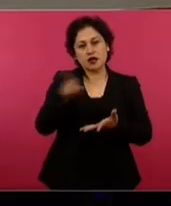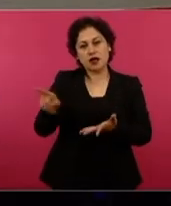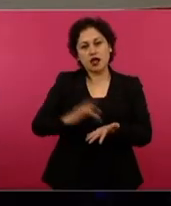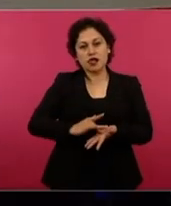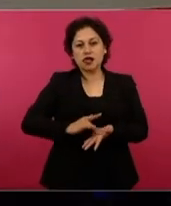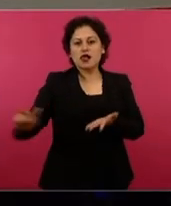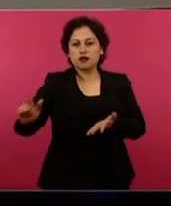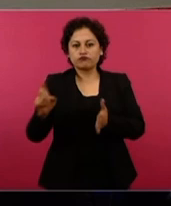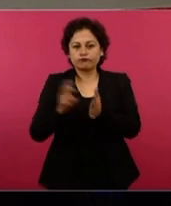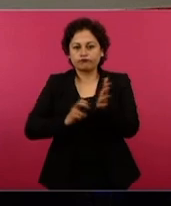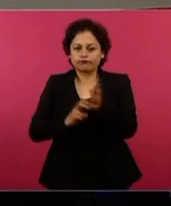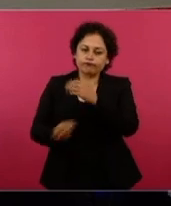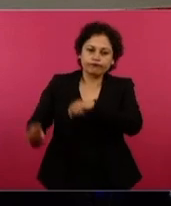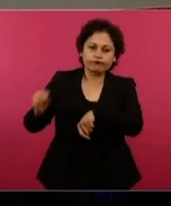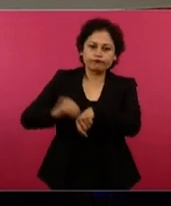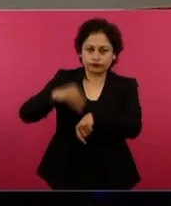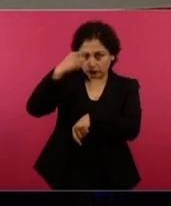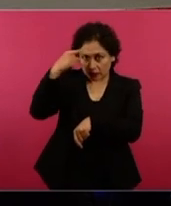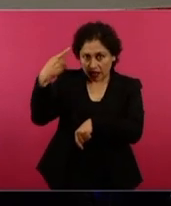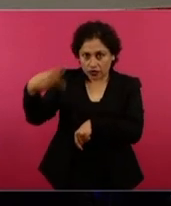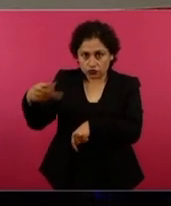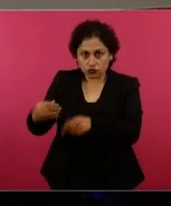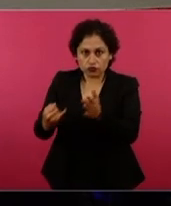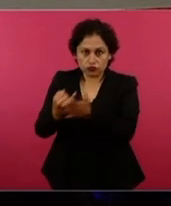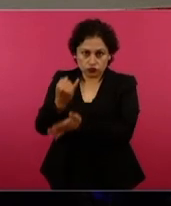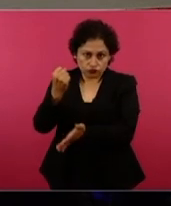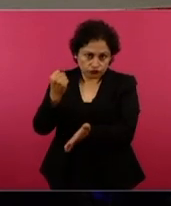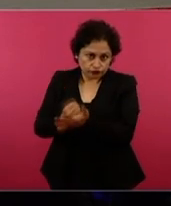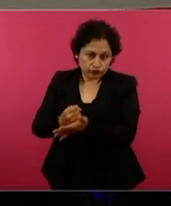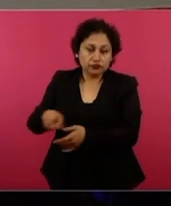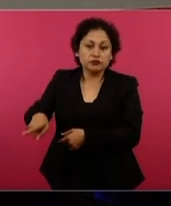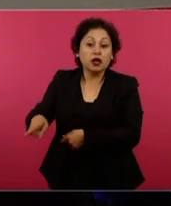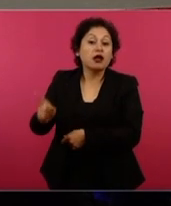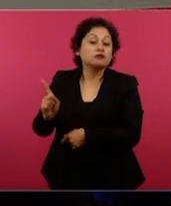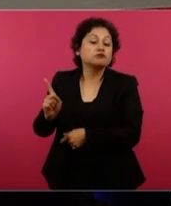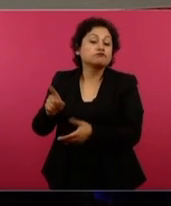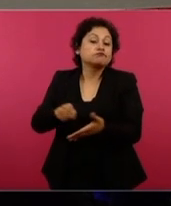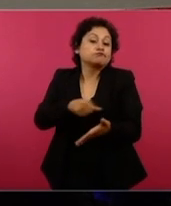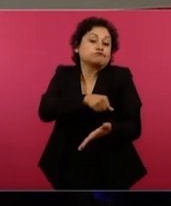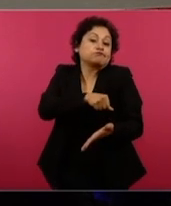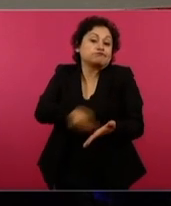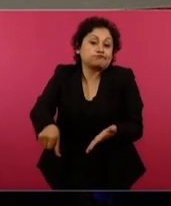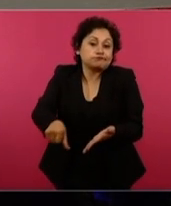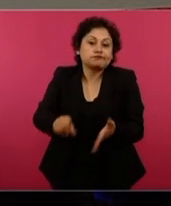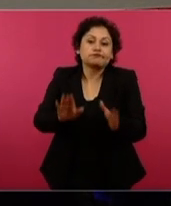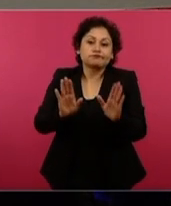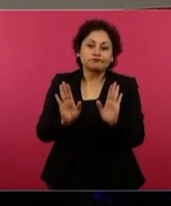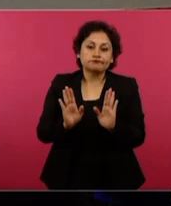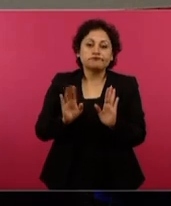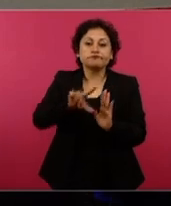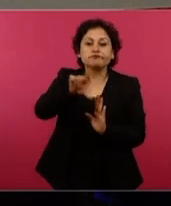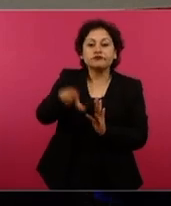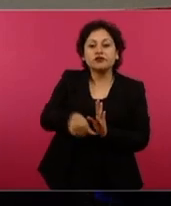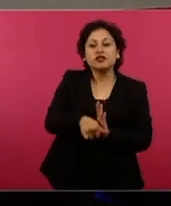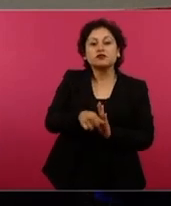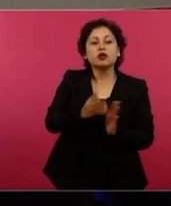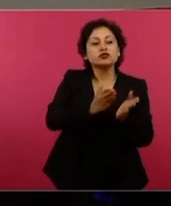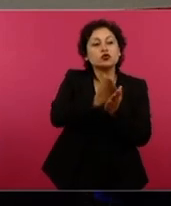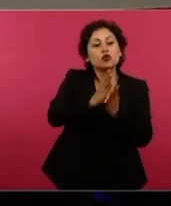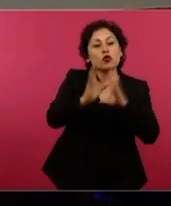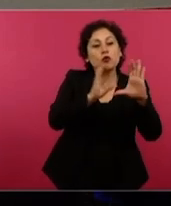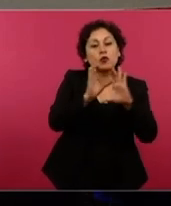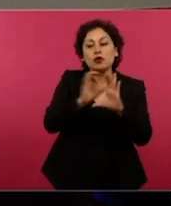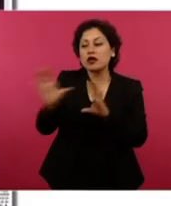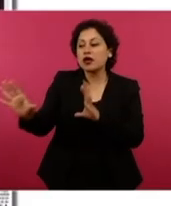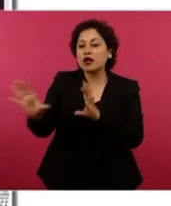veredicto de censurar. Y pues resulta que los medios de comunicación ya se sienten autorizados para